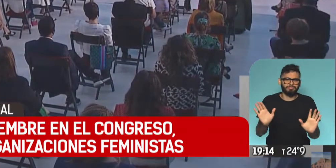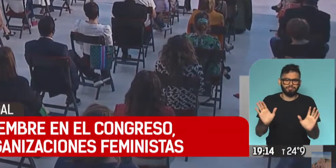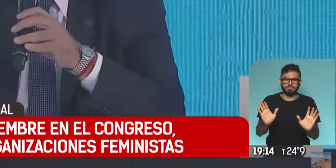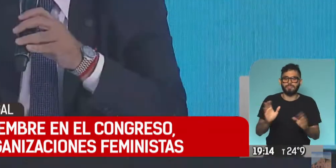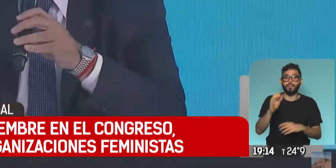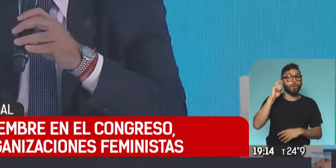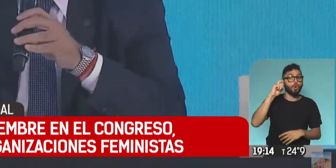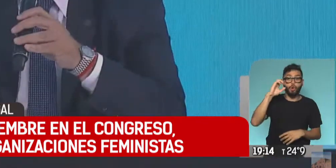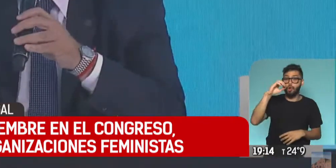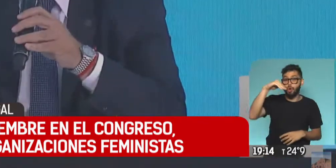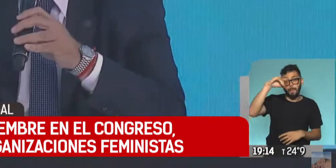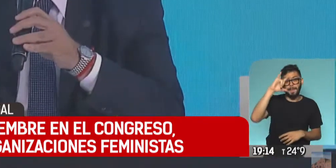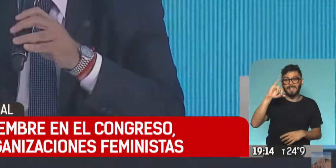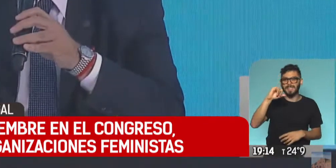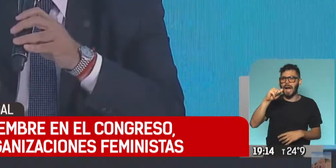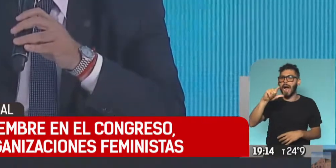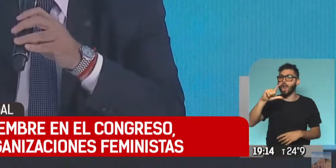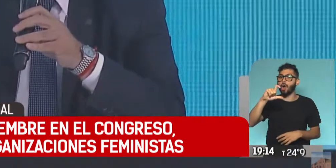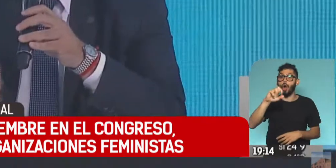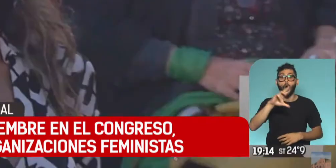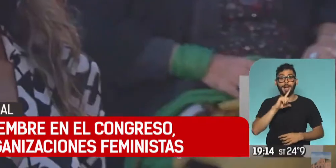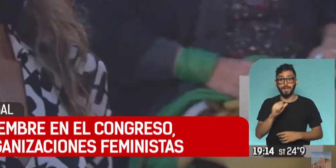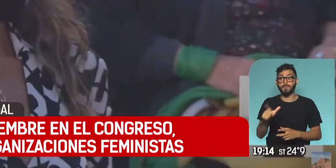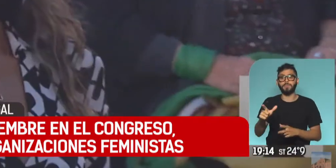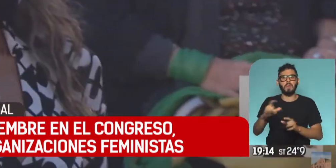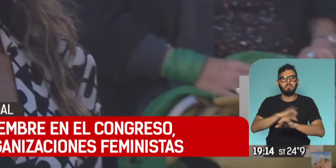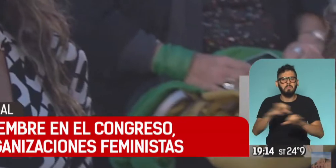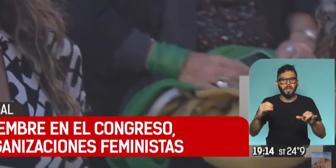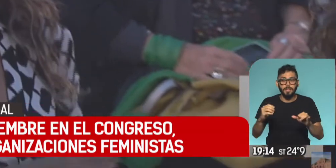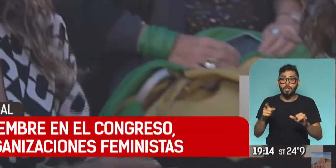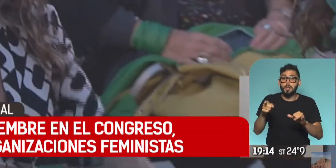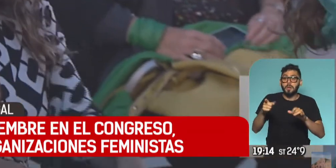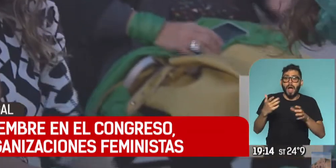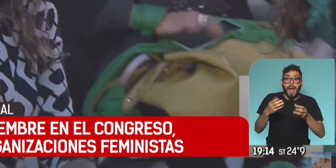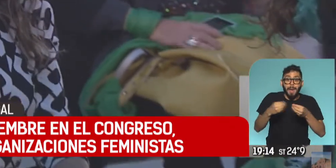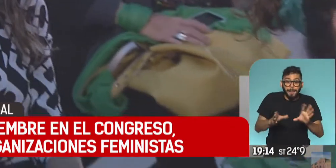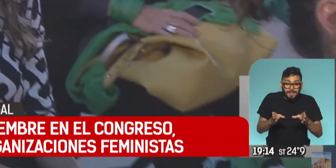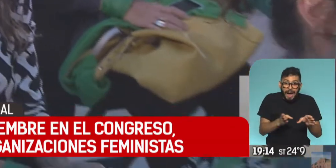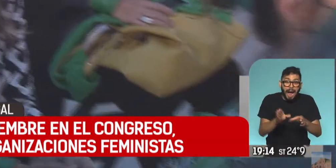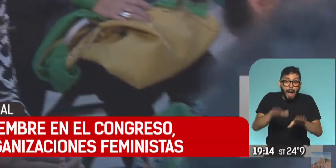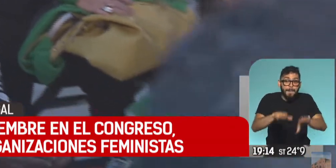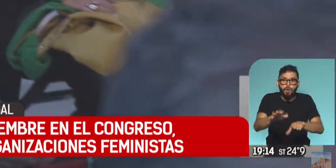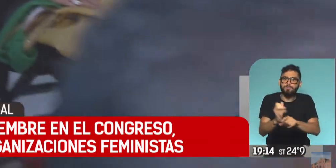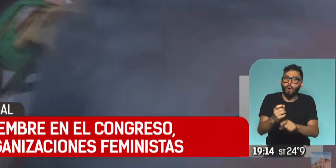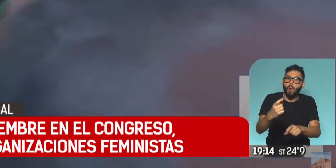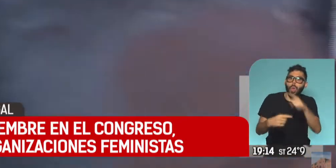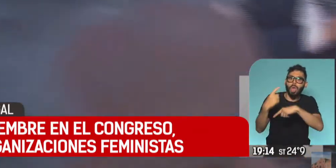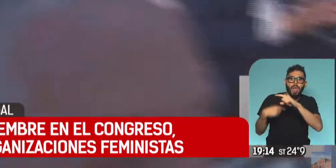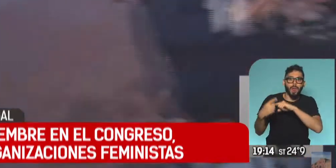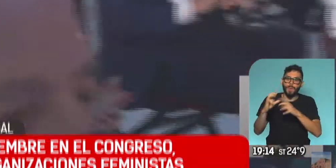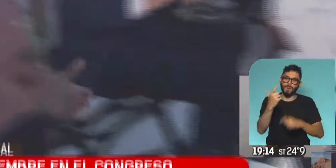Alcorta lo que decía es, estamos haciendo un camino que yo no tiene retroceso. Adelante ustedes.